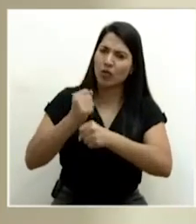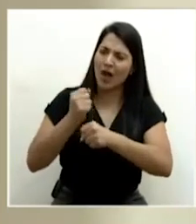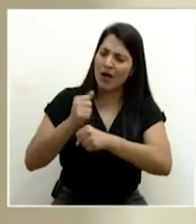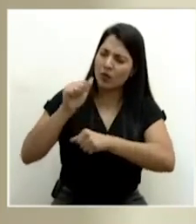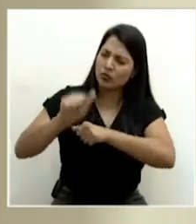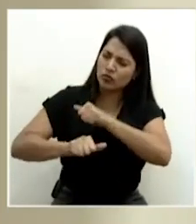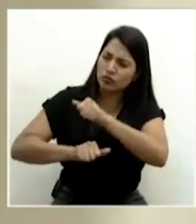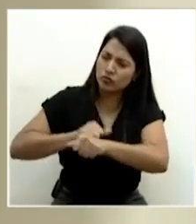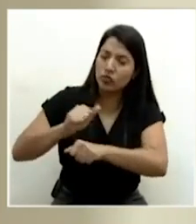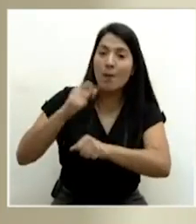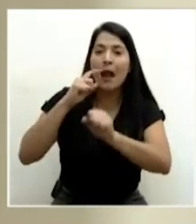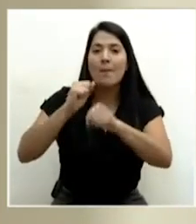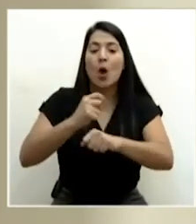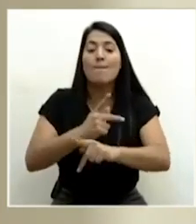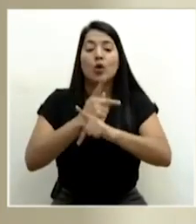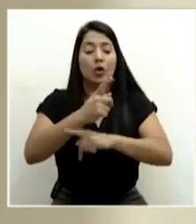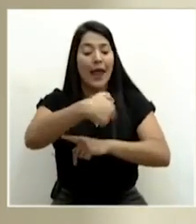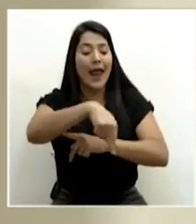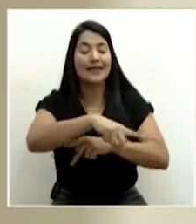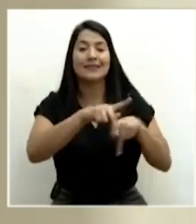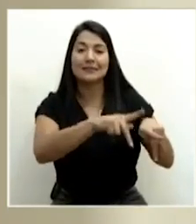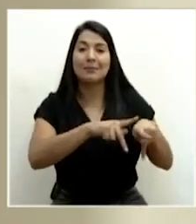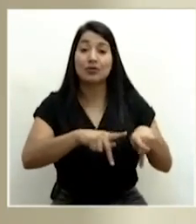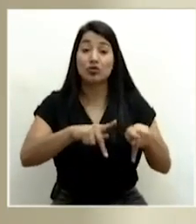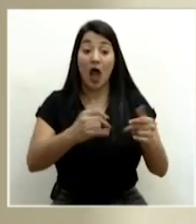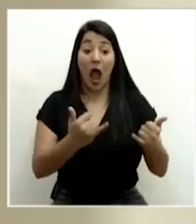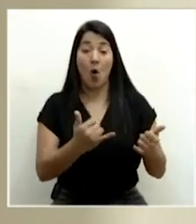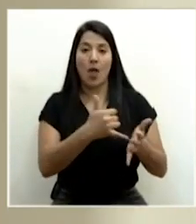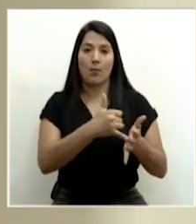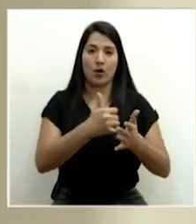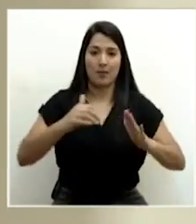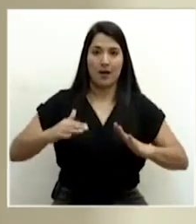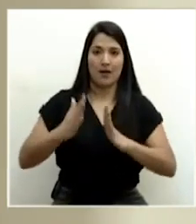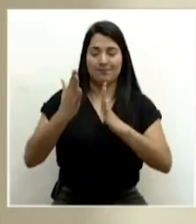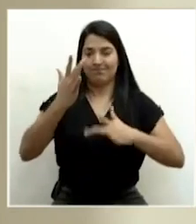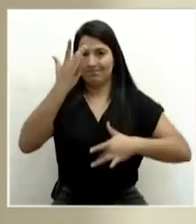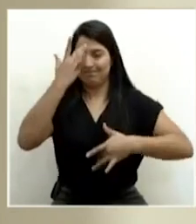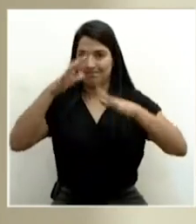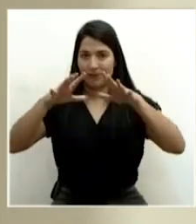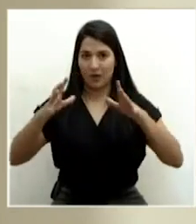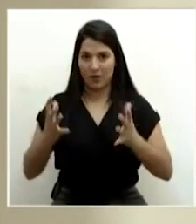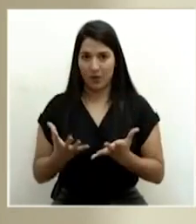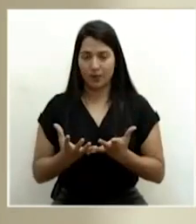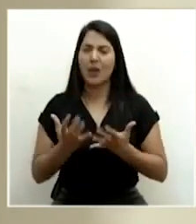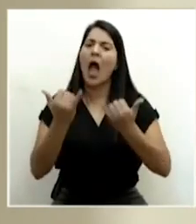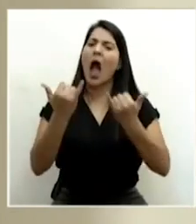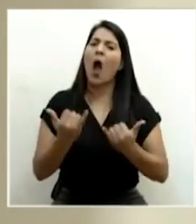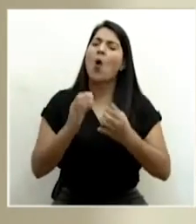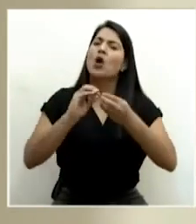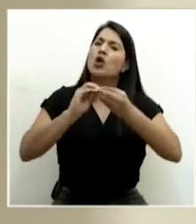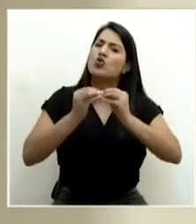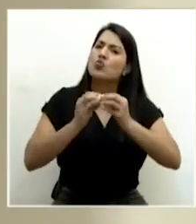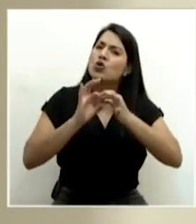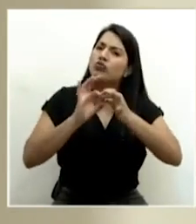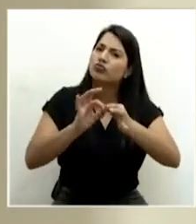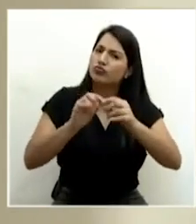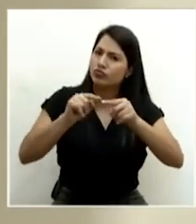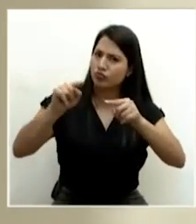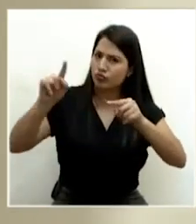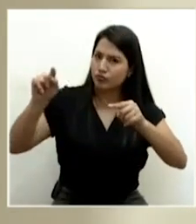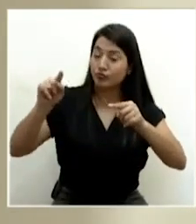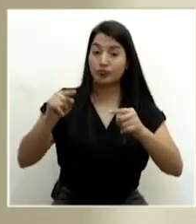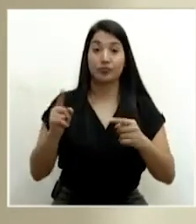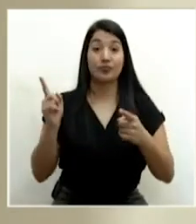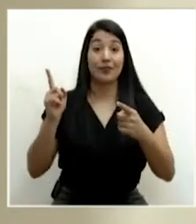población vulnerable en esta pandemia. algunas estadísticas. Al 15 de